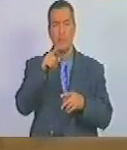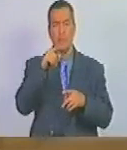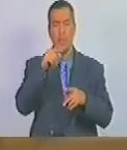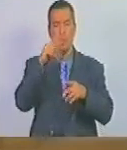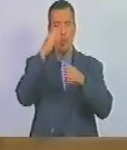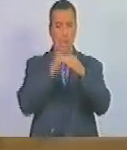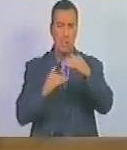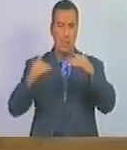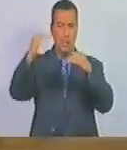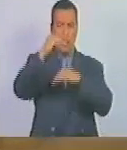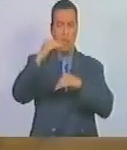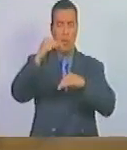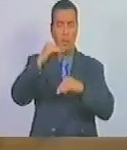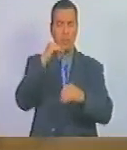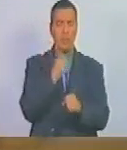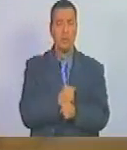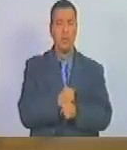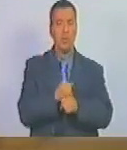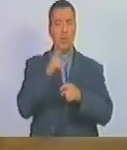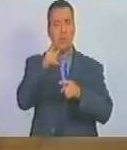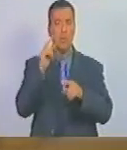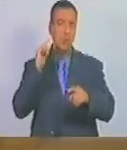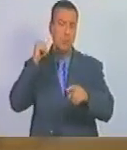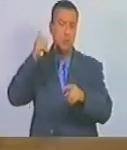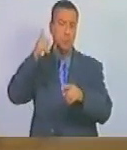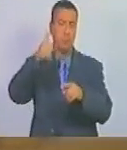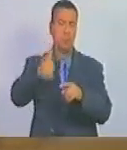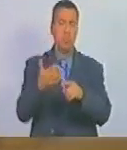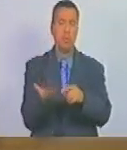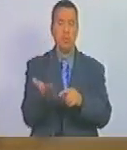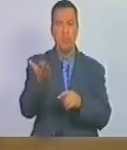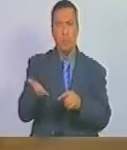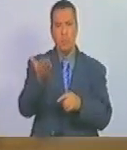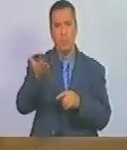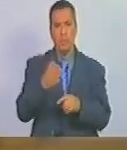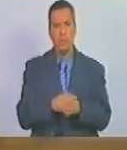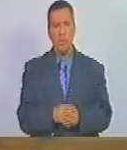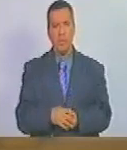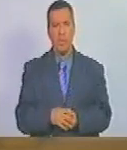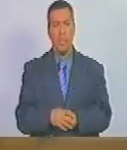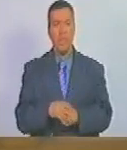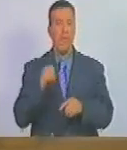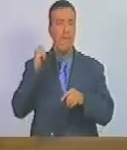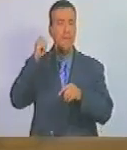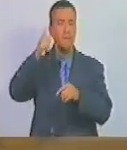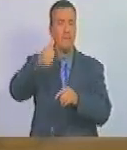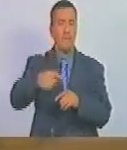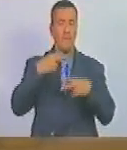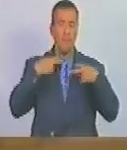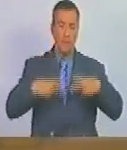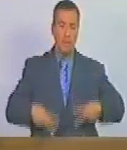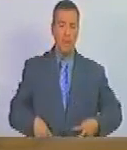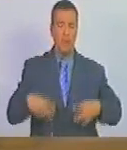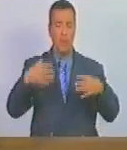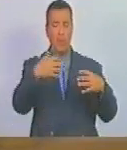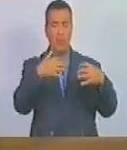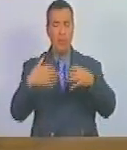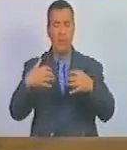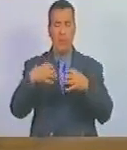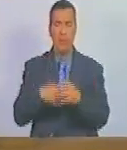funcionario quien tiene una trayectoria importante una trayectoria de vida y de lucha